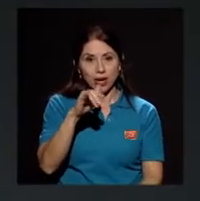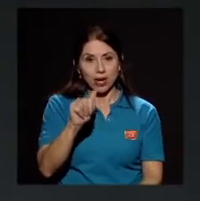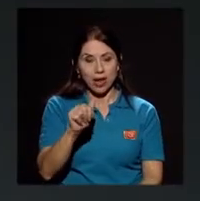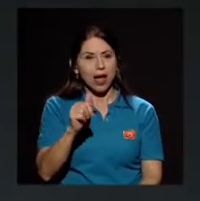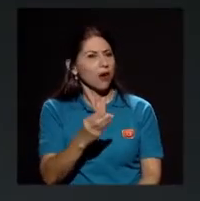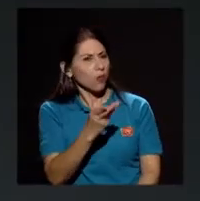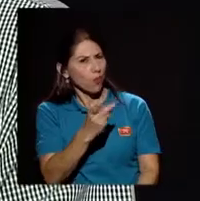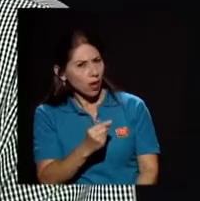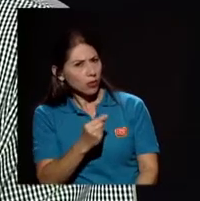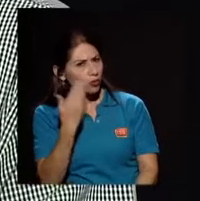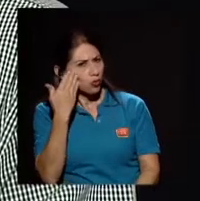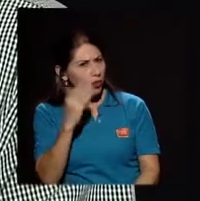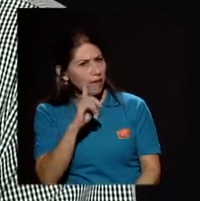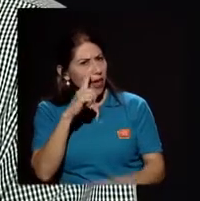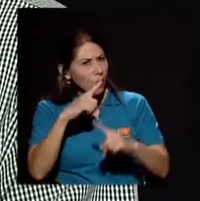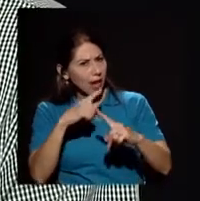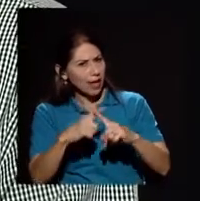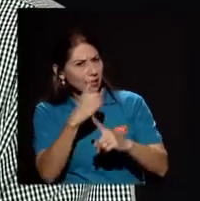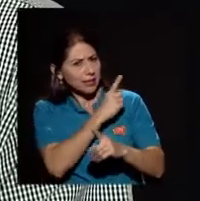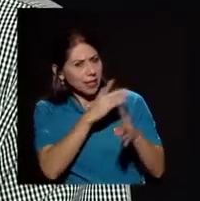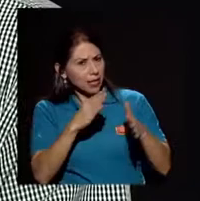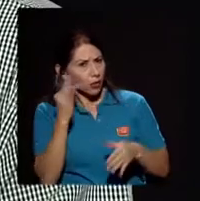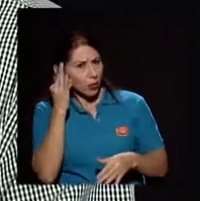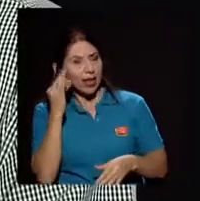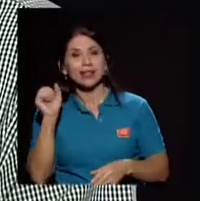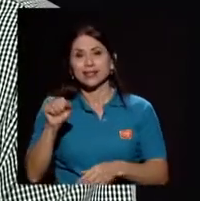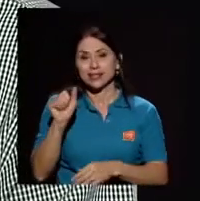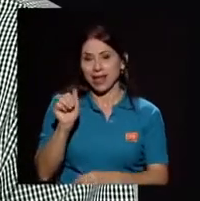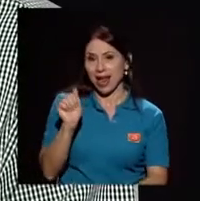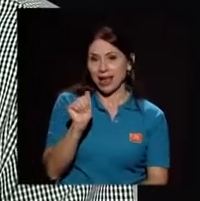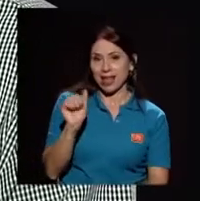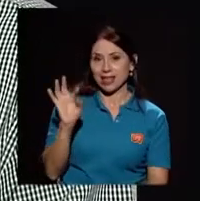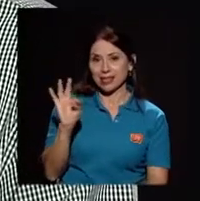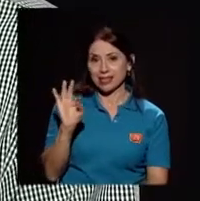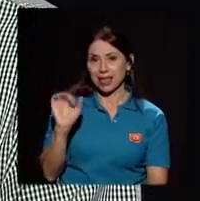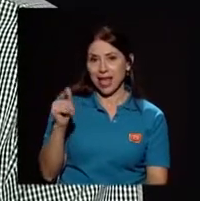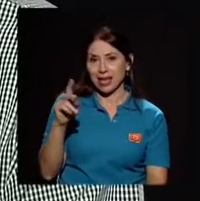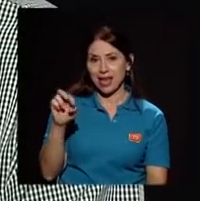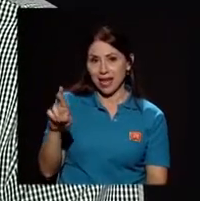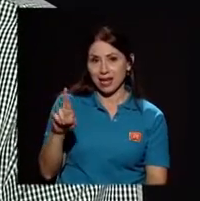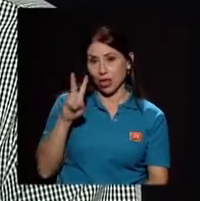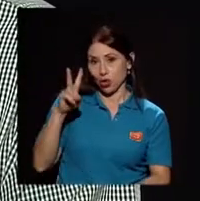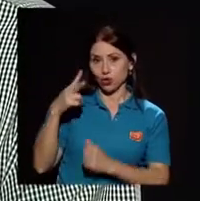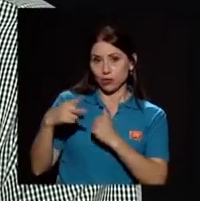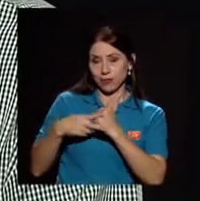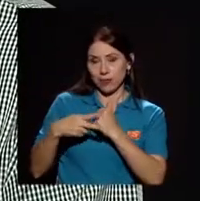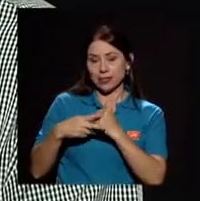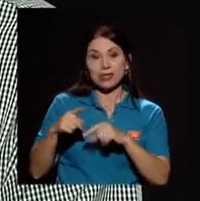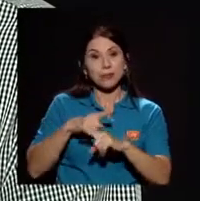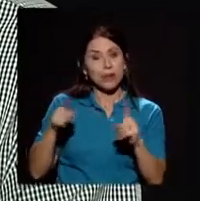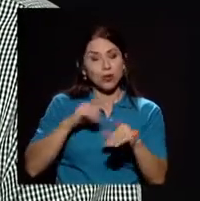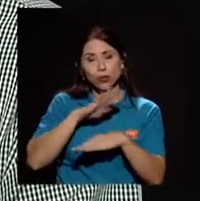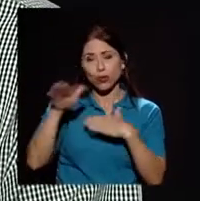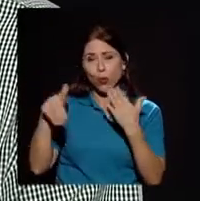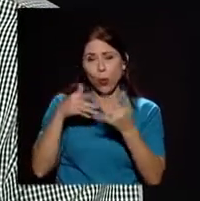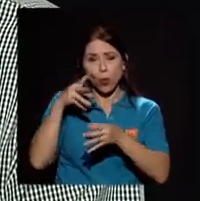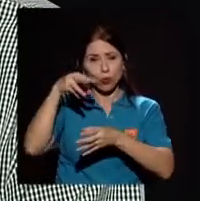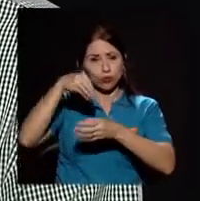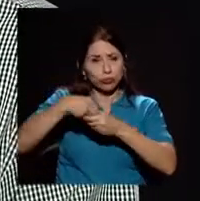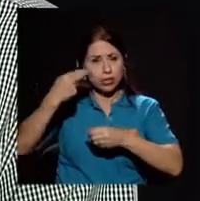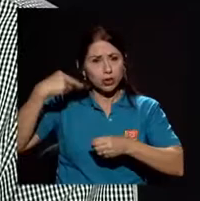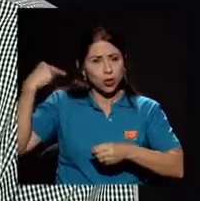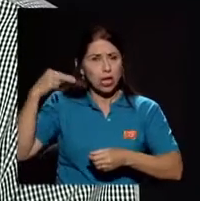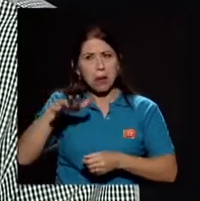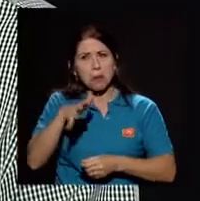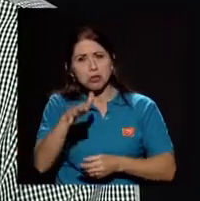ex directora. Ah, sí, efecto. Tuvimos una, Ana Teresita Aguilar, que tuvo dos periodos, pero ya dentro de toda la historia han sido